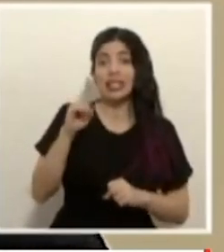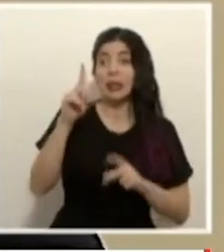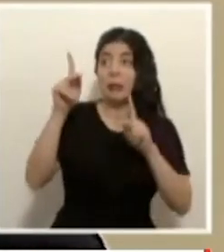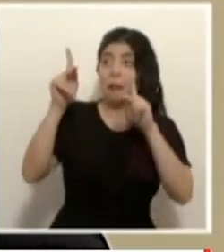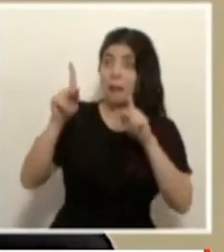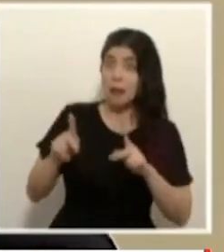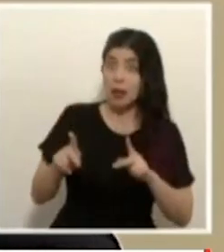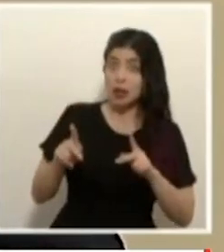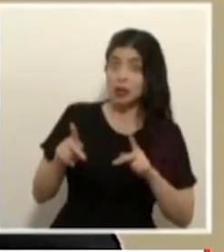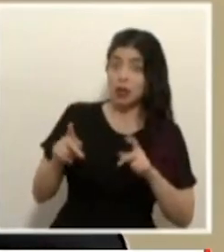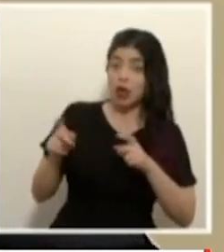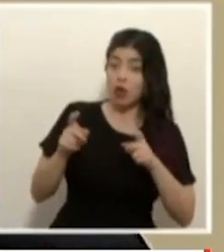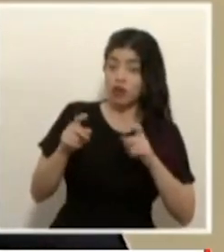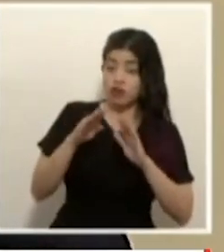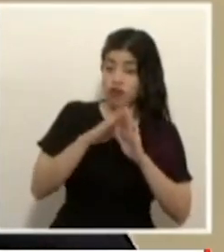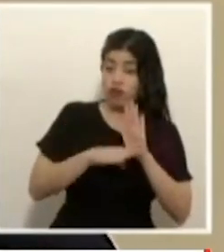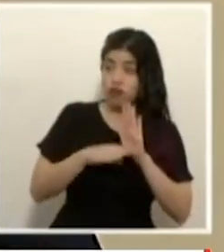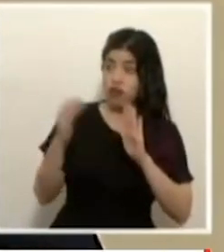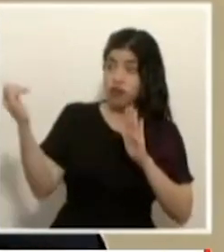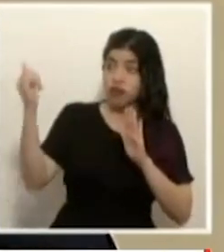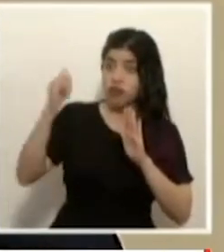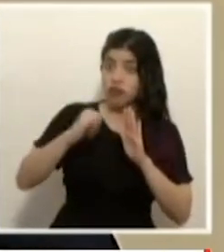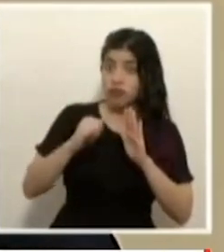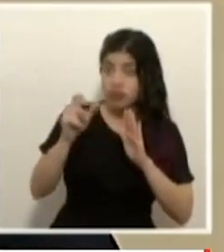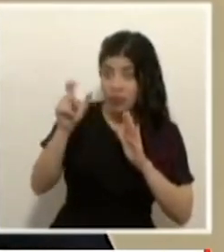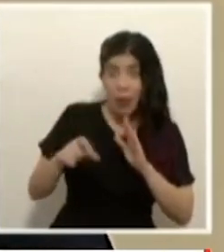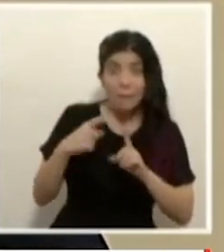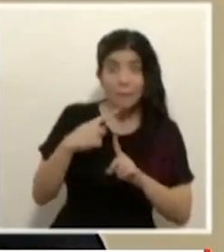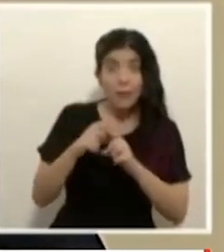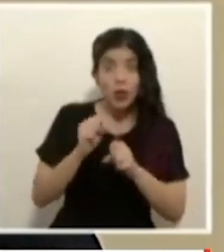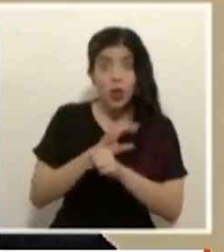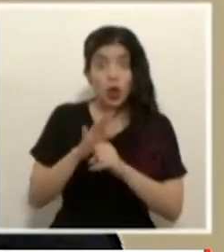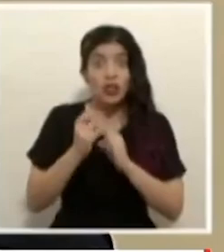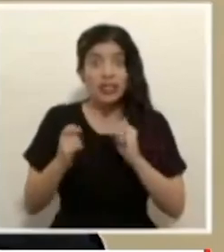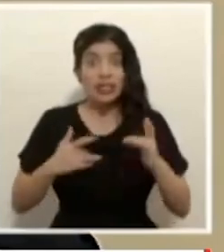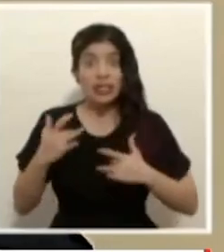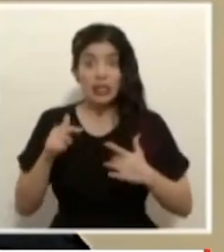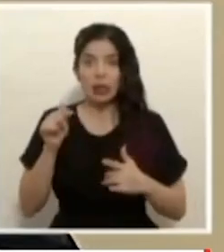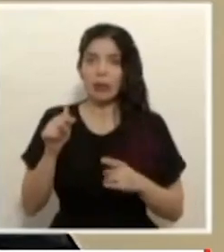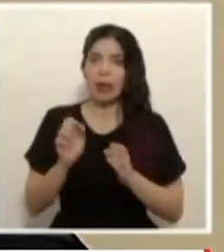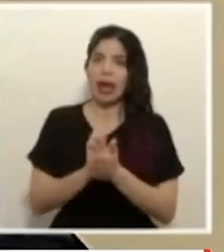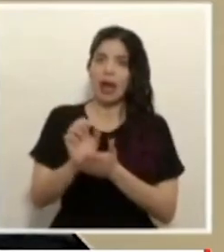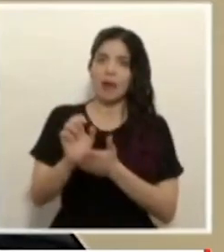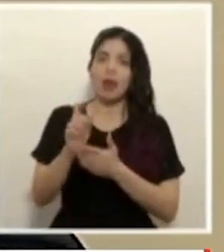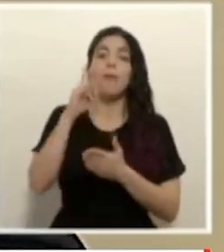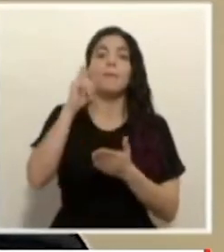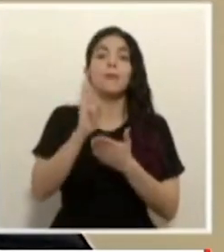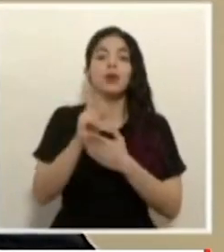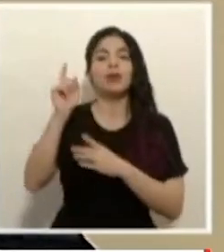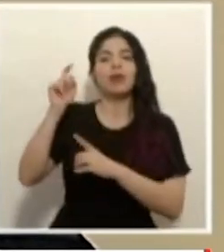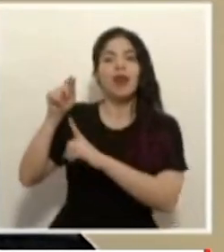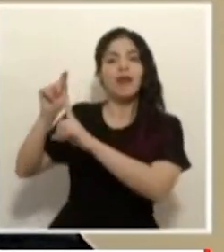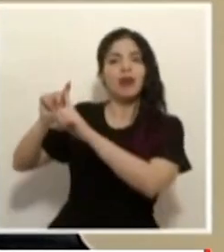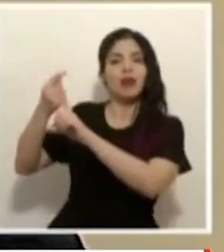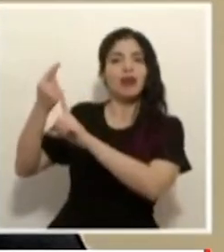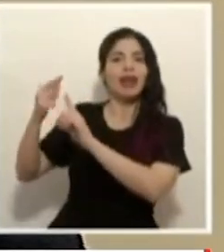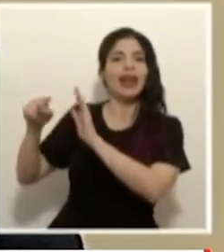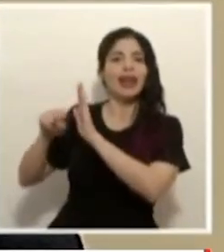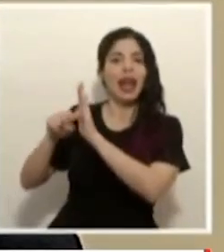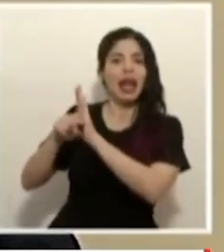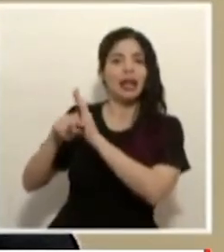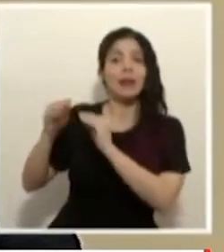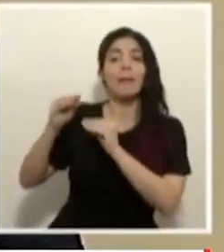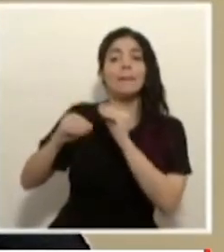de esos controles venga con COVID positivo asintomático y es pedir una prueba negativa que no tenga más de